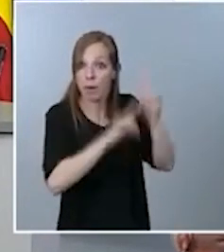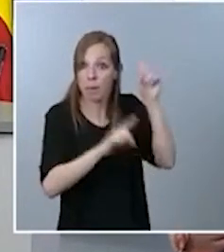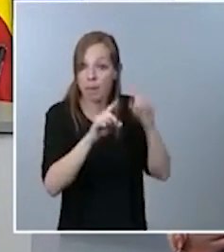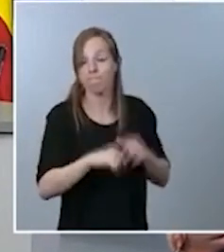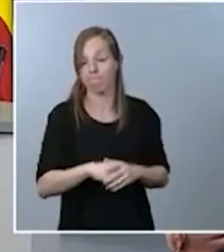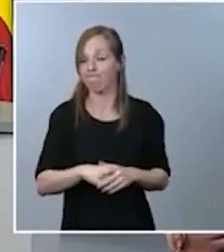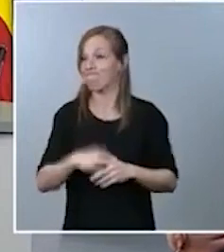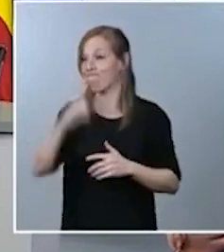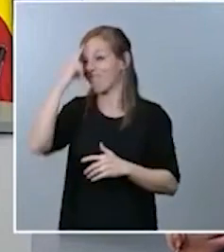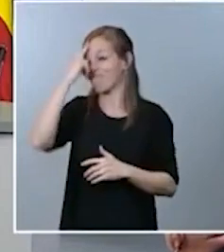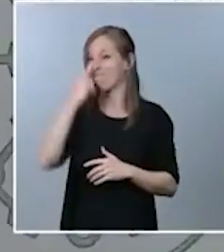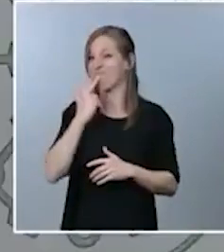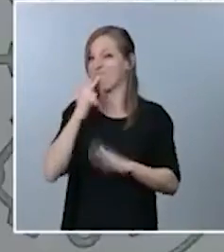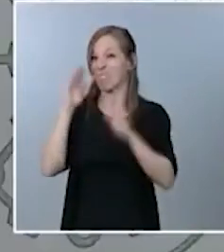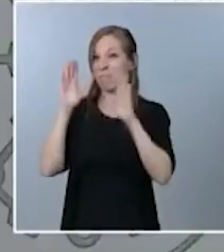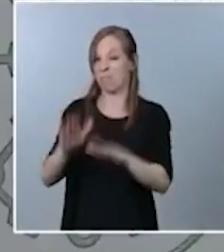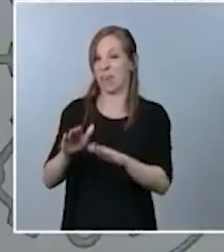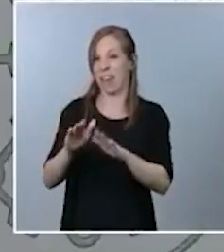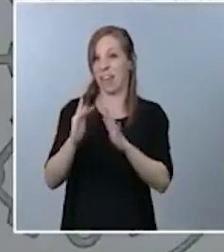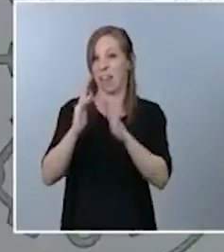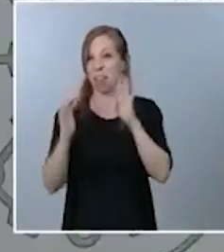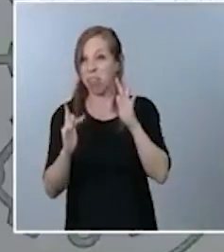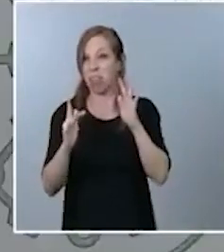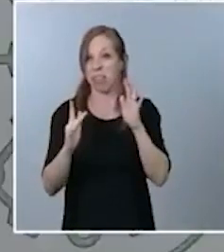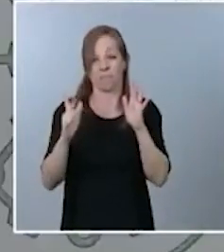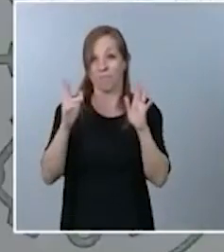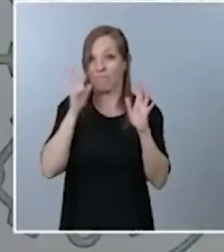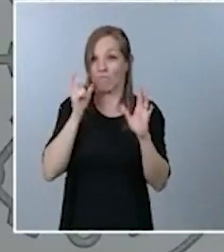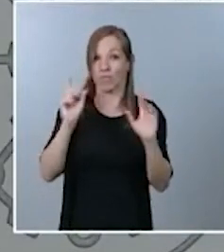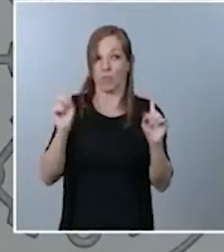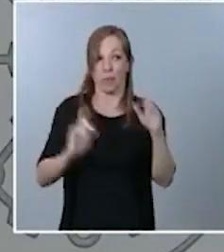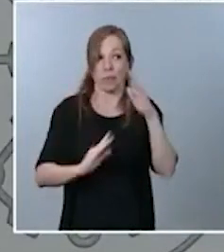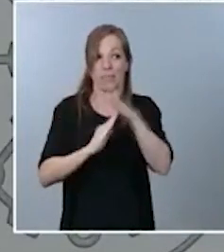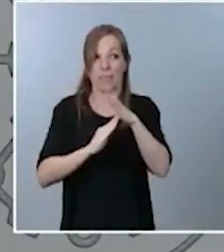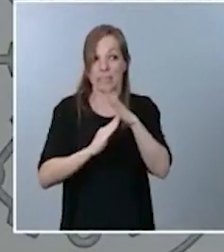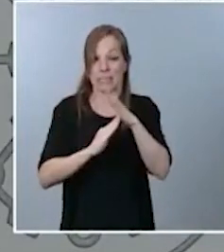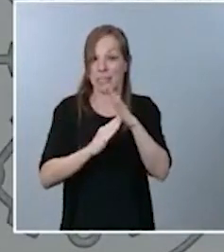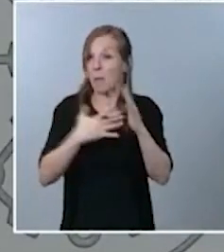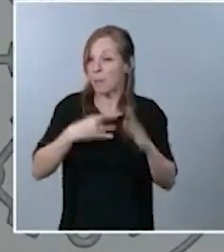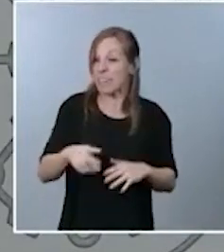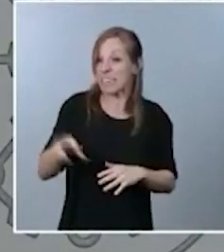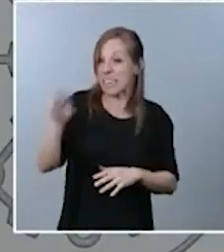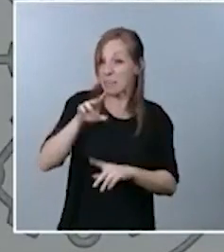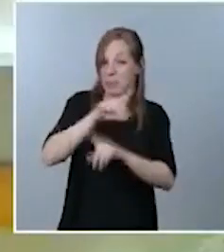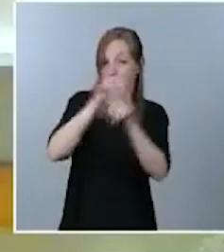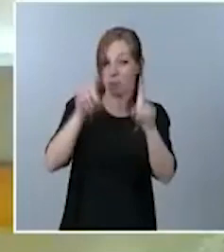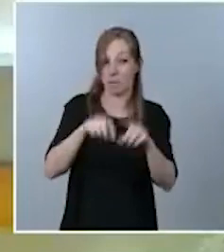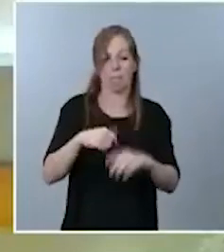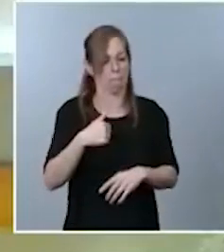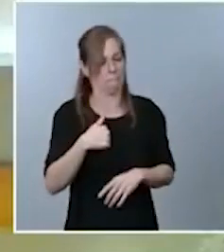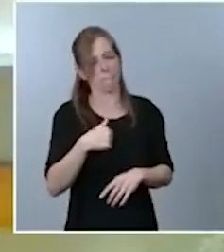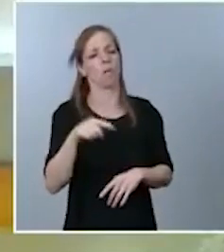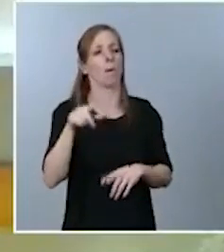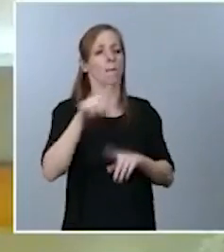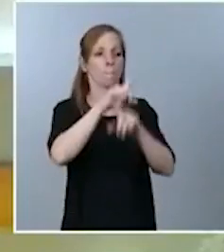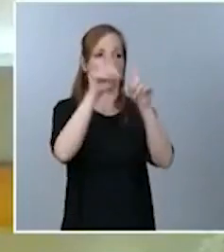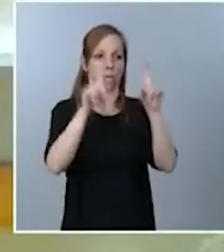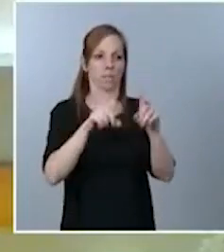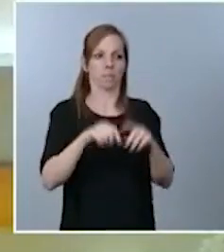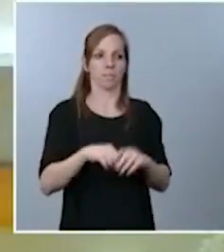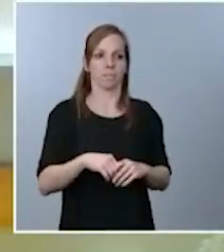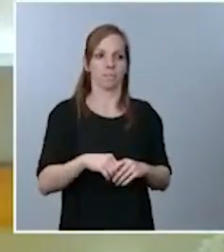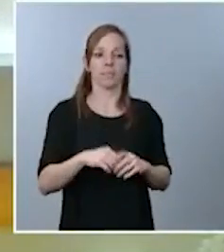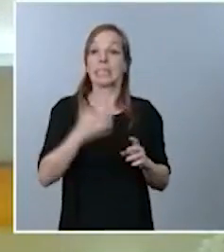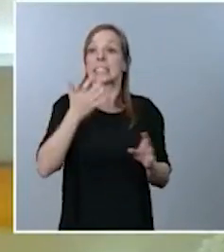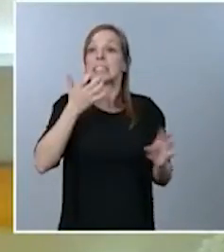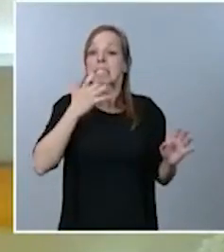se quedó congelada también la señal y el audio. No sé si puedes a mejor repetir la pregunta. Termino la pregunta. Si va a llegar a partir de enero si